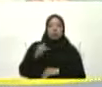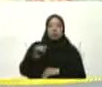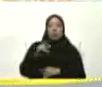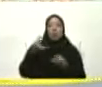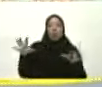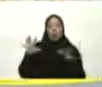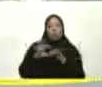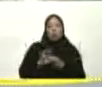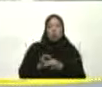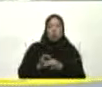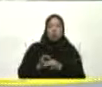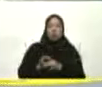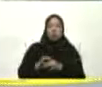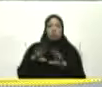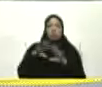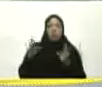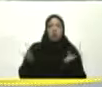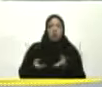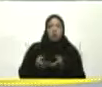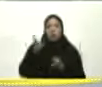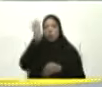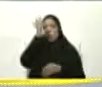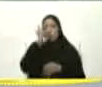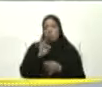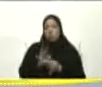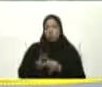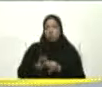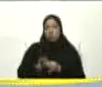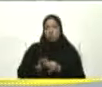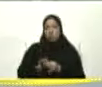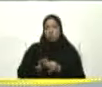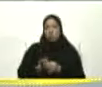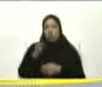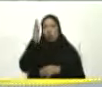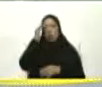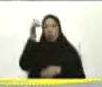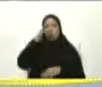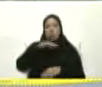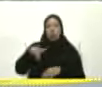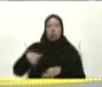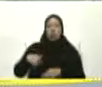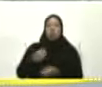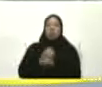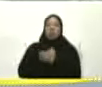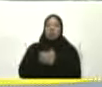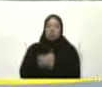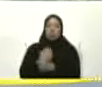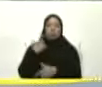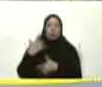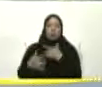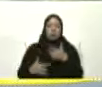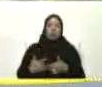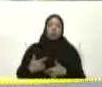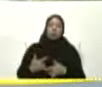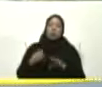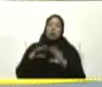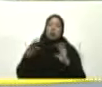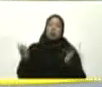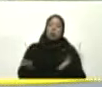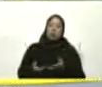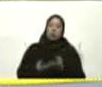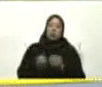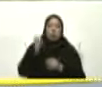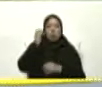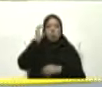estar unidos El mundo De la fe Y la fuerza De Dios Y del amor Con el mundo Del